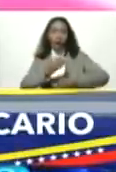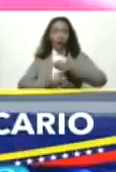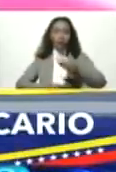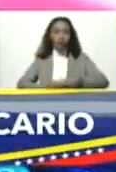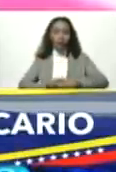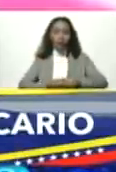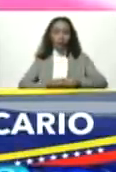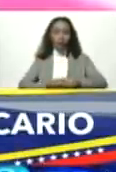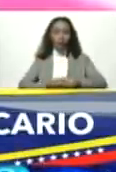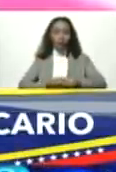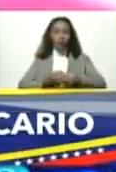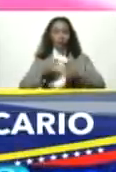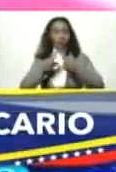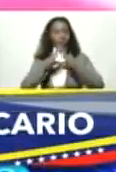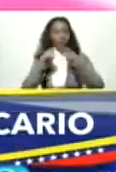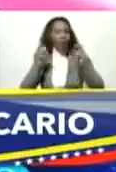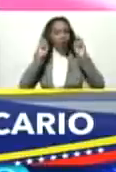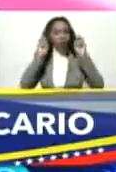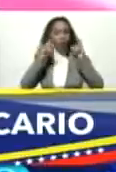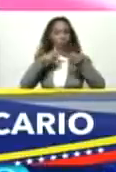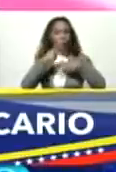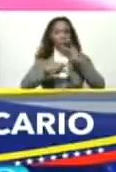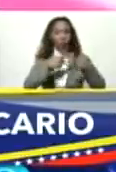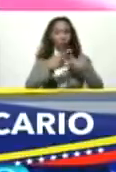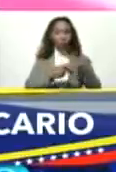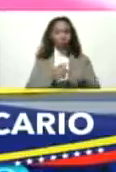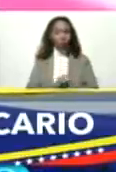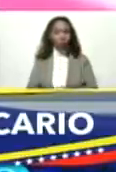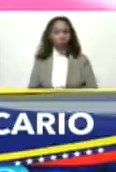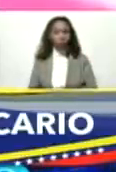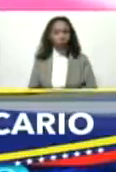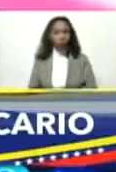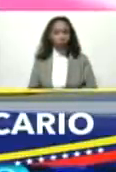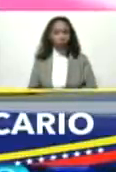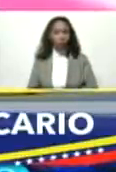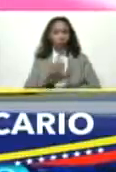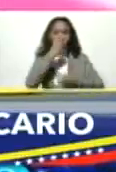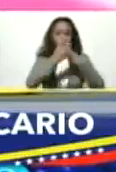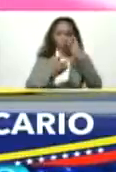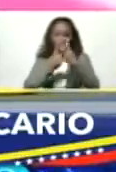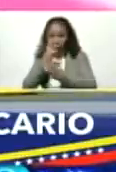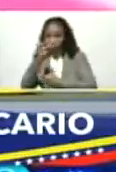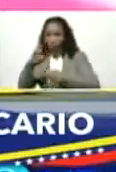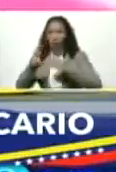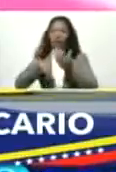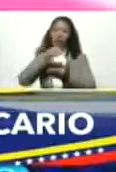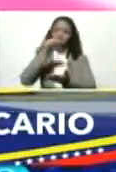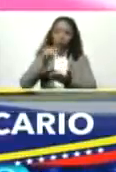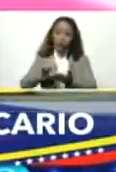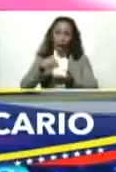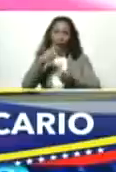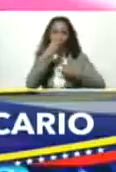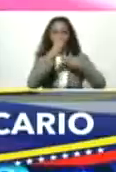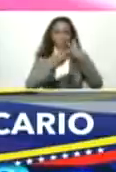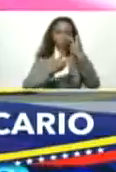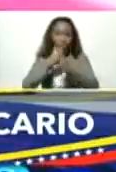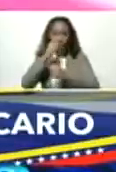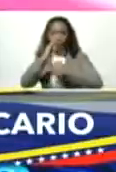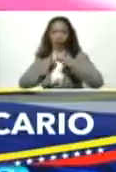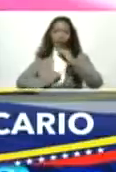de todos los sectores productivos, del turismo nacional, del turismo internacional